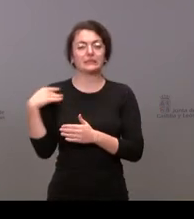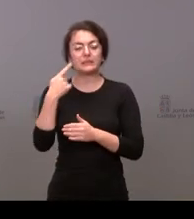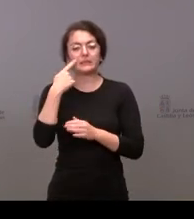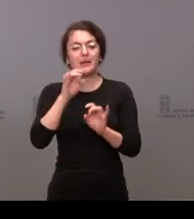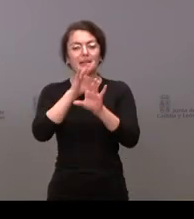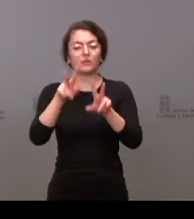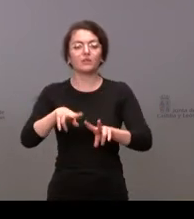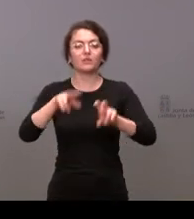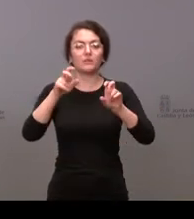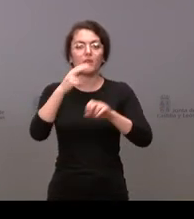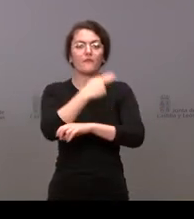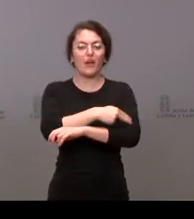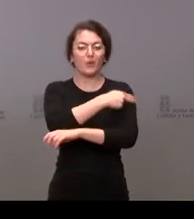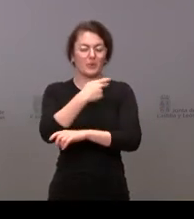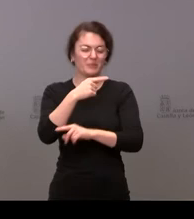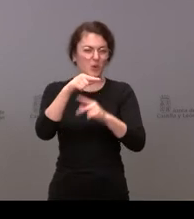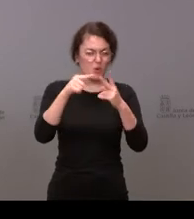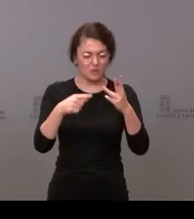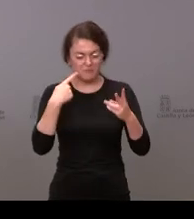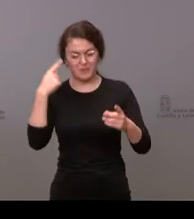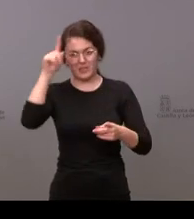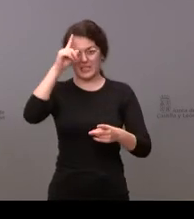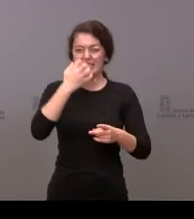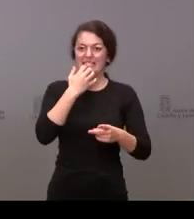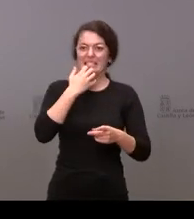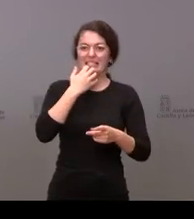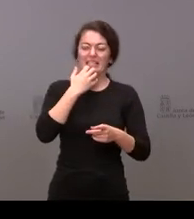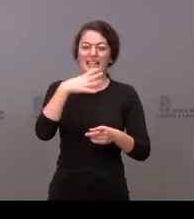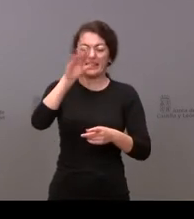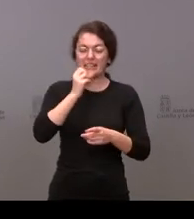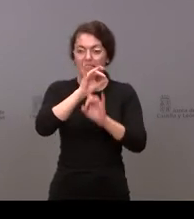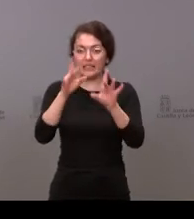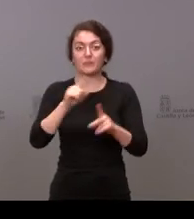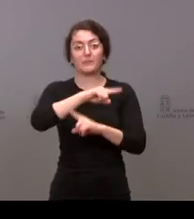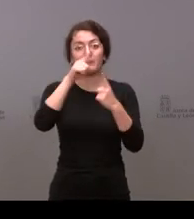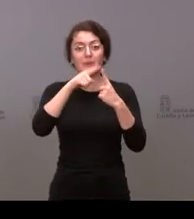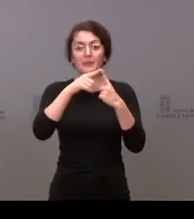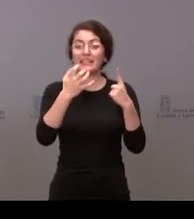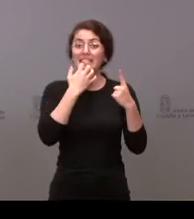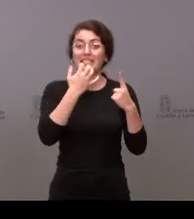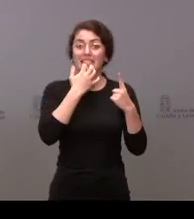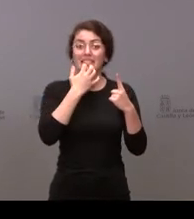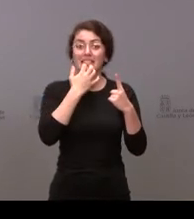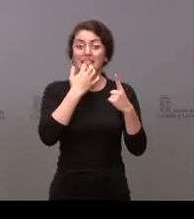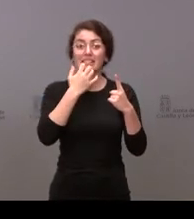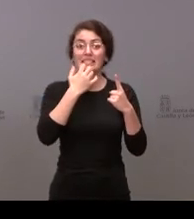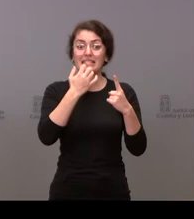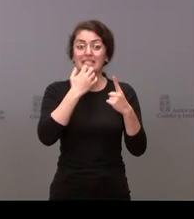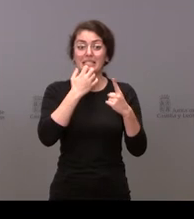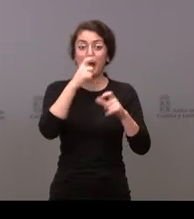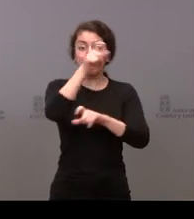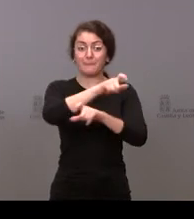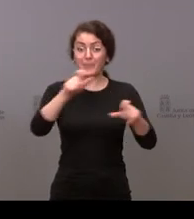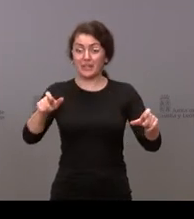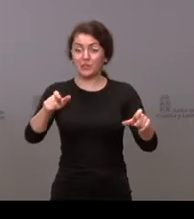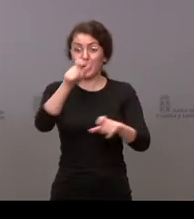vacunas un par de cosas que me ha aparecido en Tenter, pero para que me las confirme el portavoz. La primera es si se va a llamar individualmente a todas esas